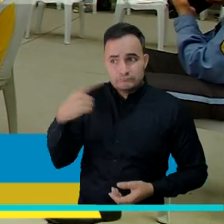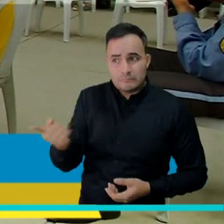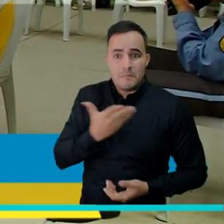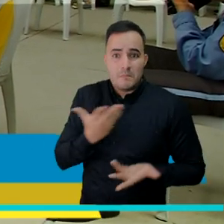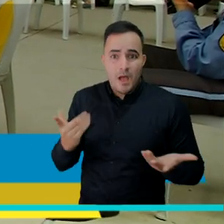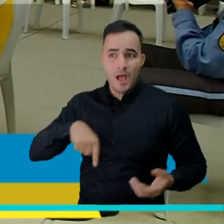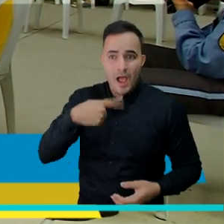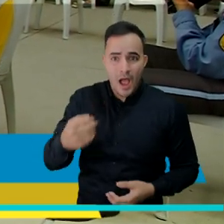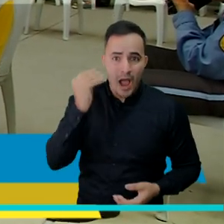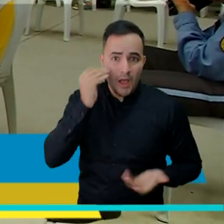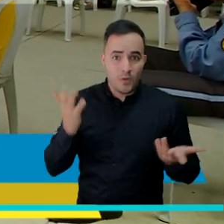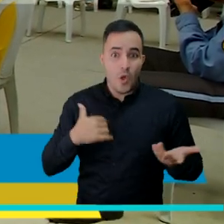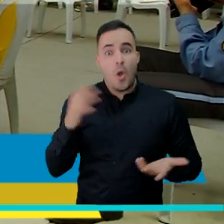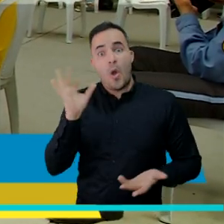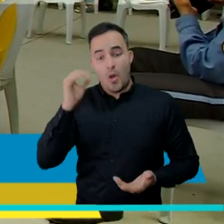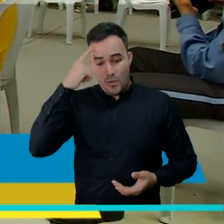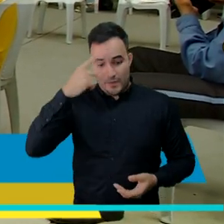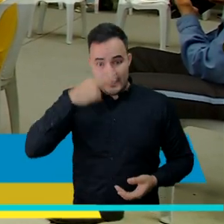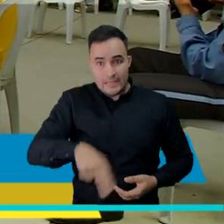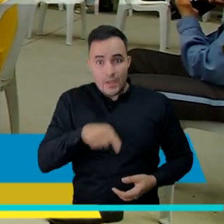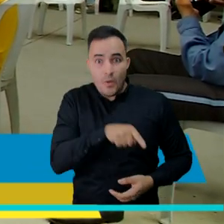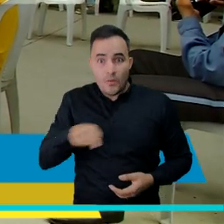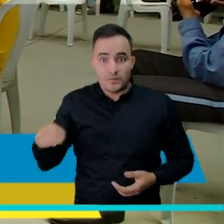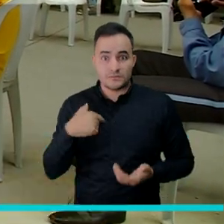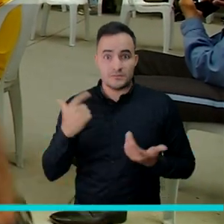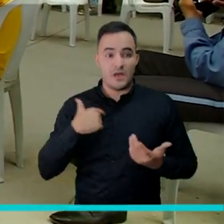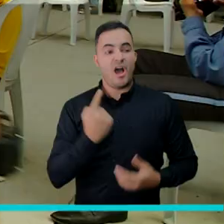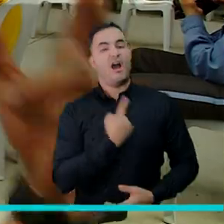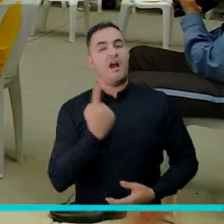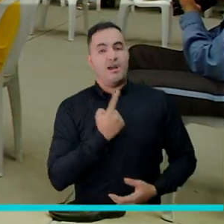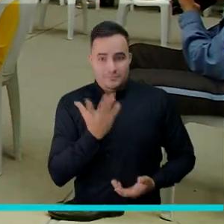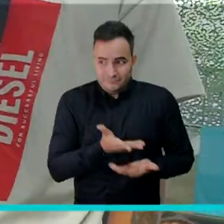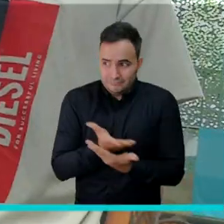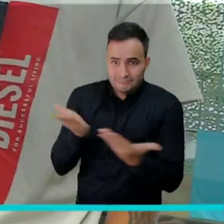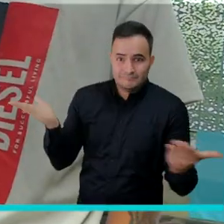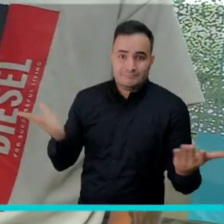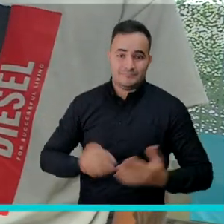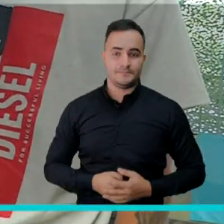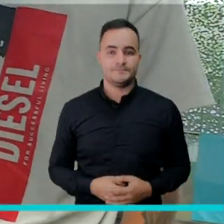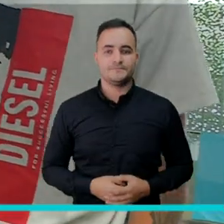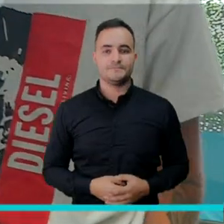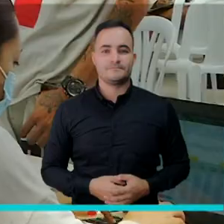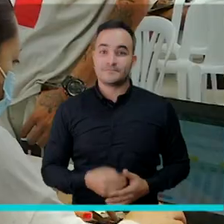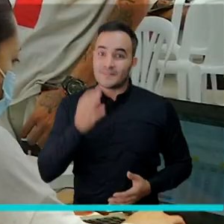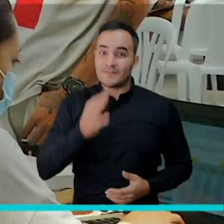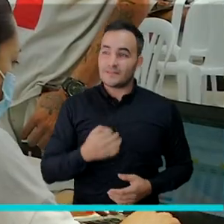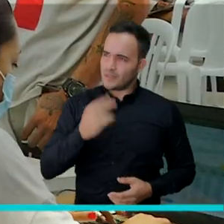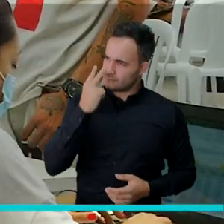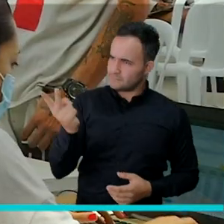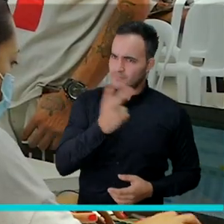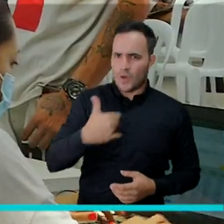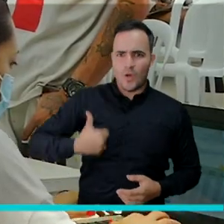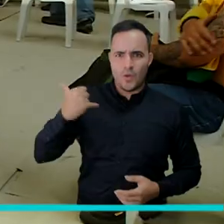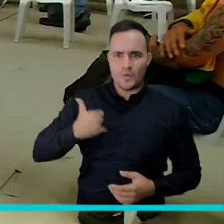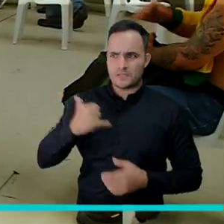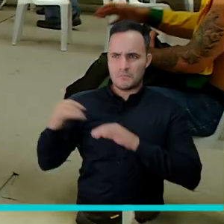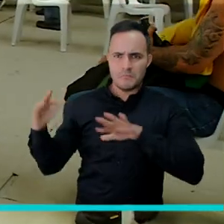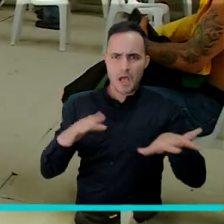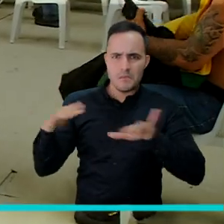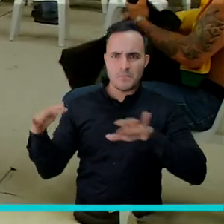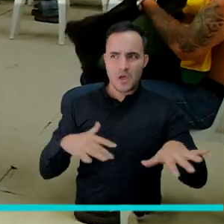los abuelos, uno no puede pensar en uno mismo. Si uno tiene hijos ya tiene más mentalidad en qué pensar. Sí es muy gratificante ver a los jóvenes